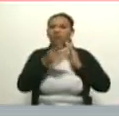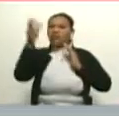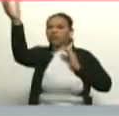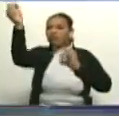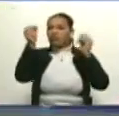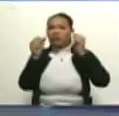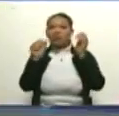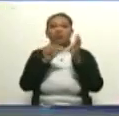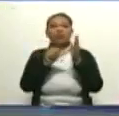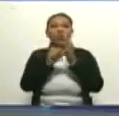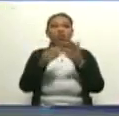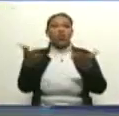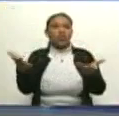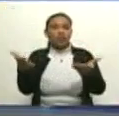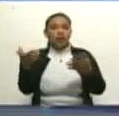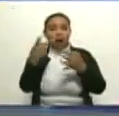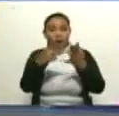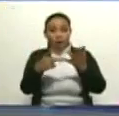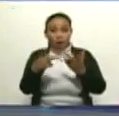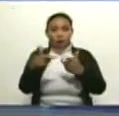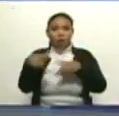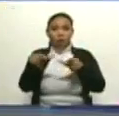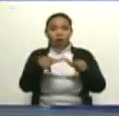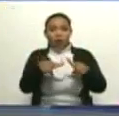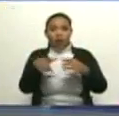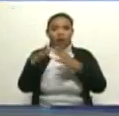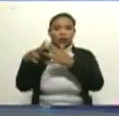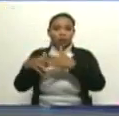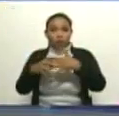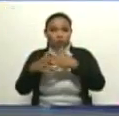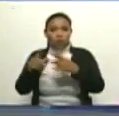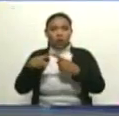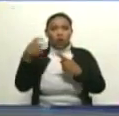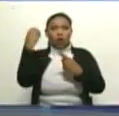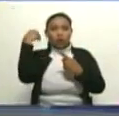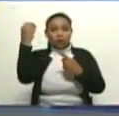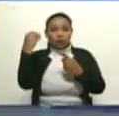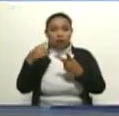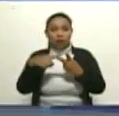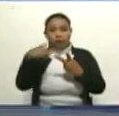dónde? Hay de varios sitios. De Estados Unidos. Hay de Italia, Alemania.